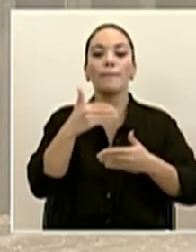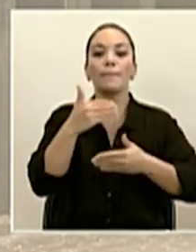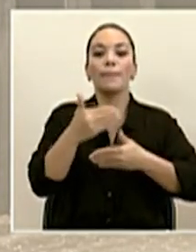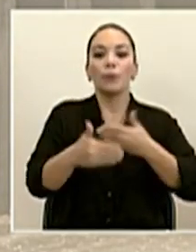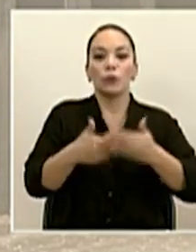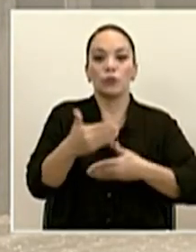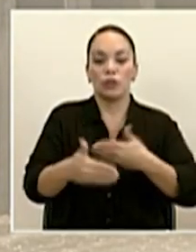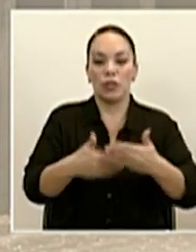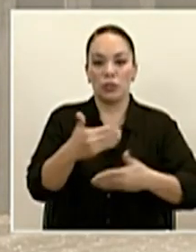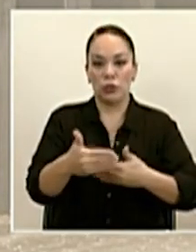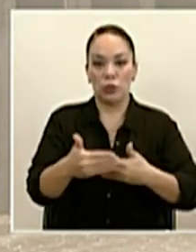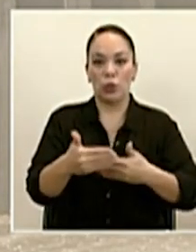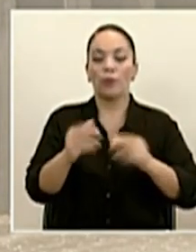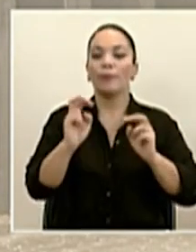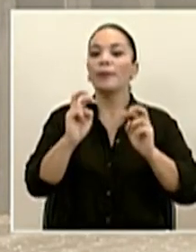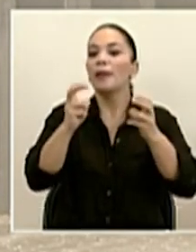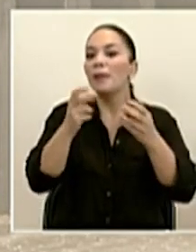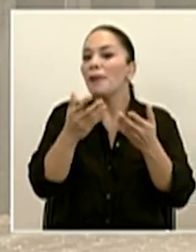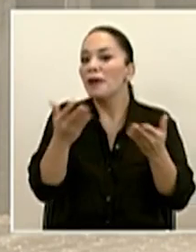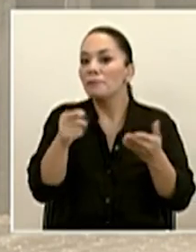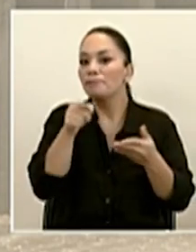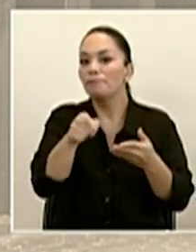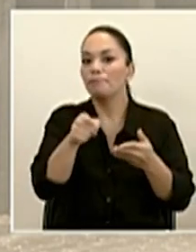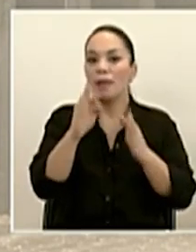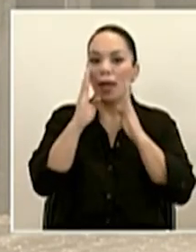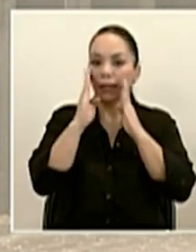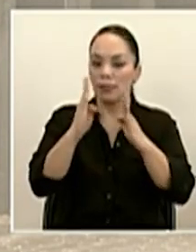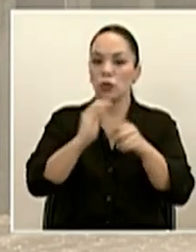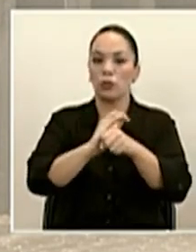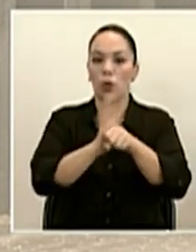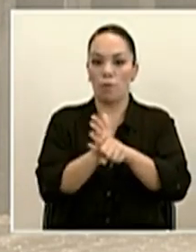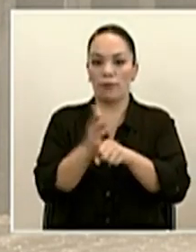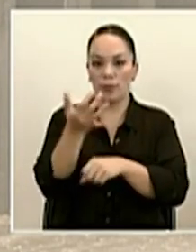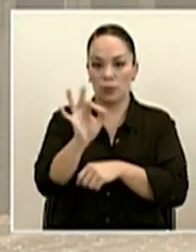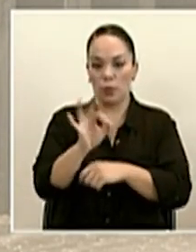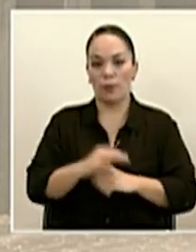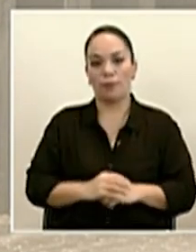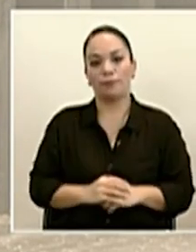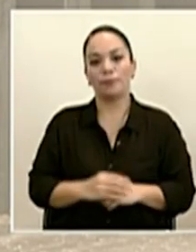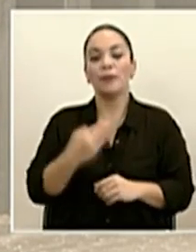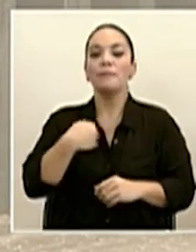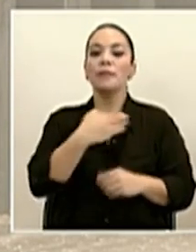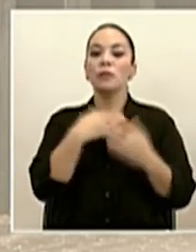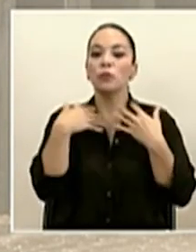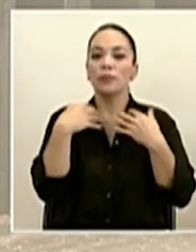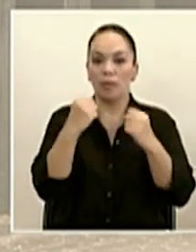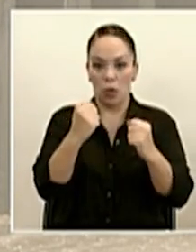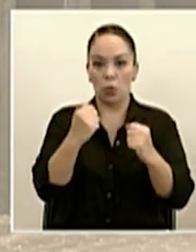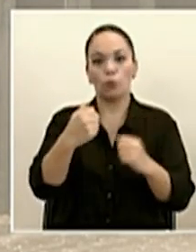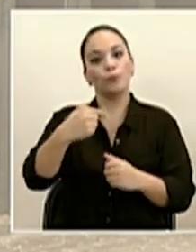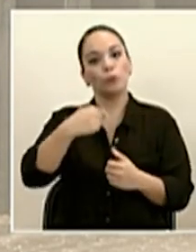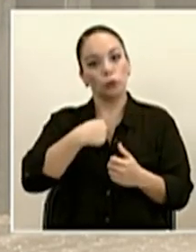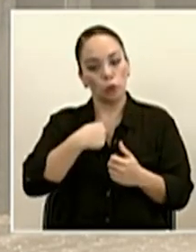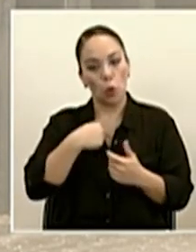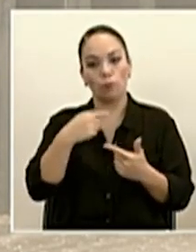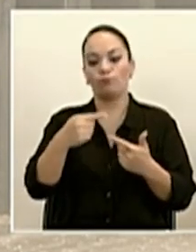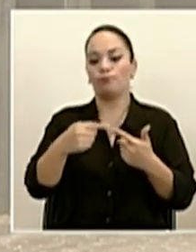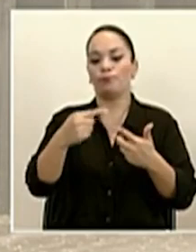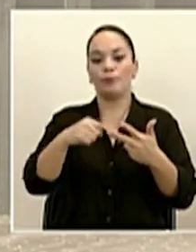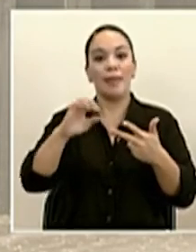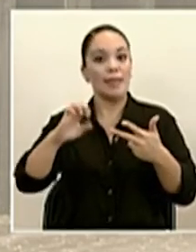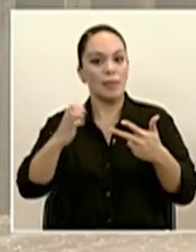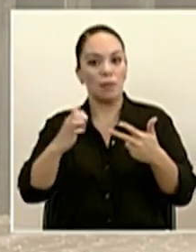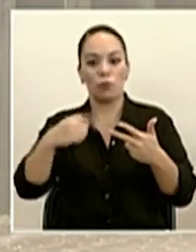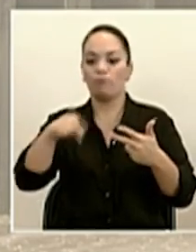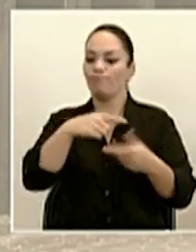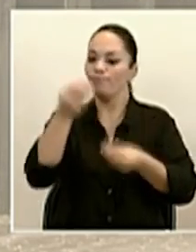sigue en materia de la atención del COVID-19. El ministro de Salud, mi persona y el equipo estará dando a